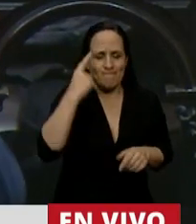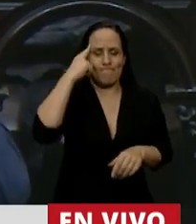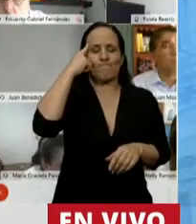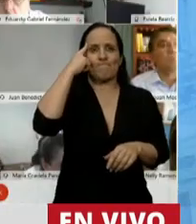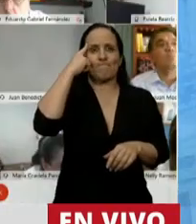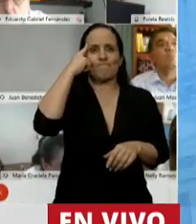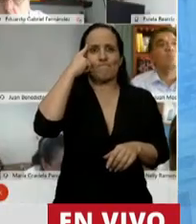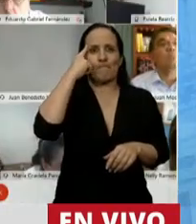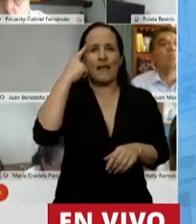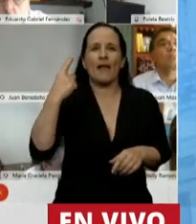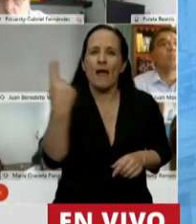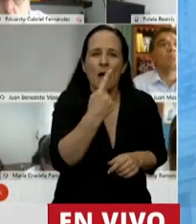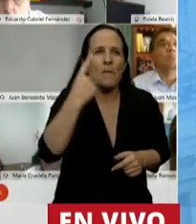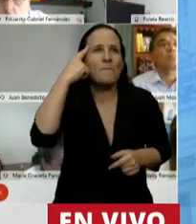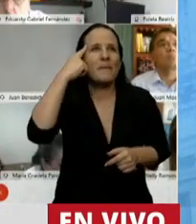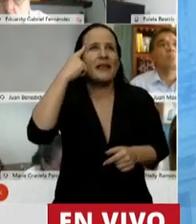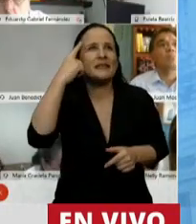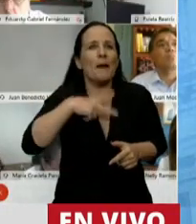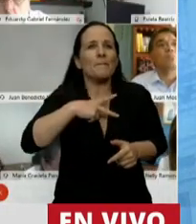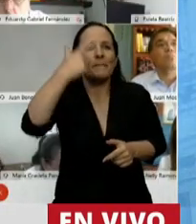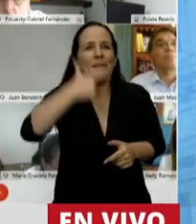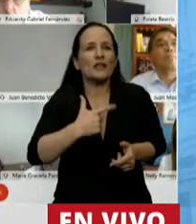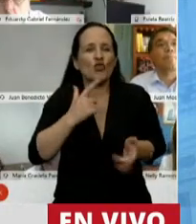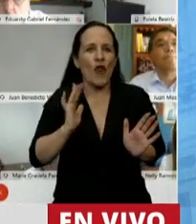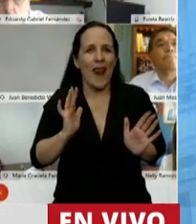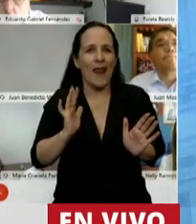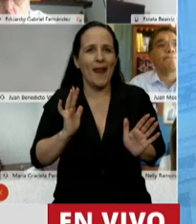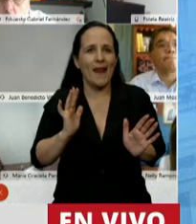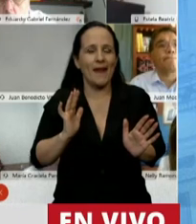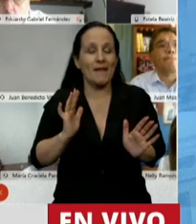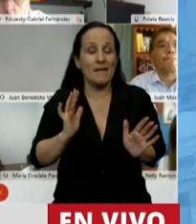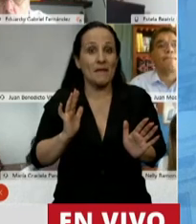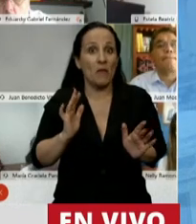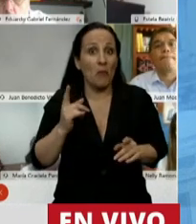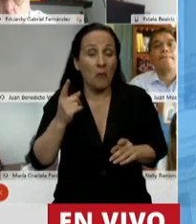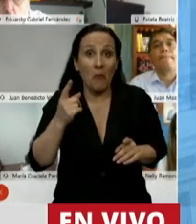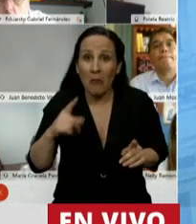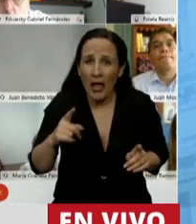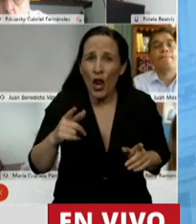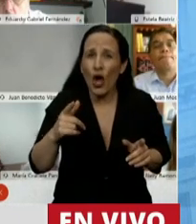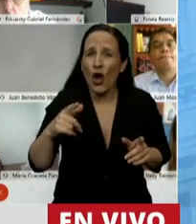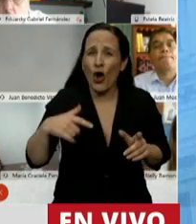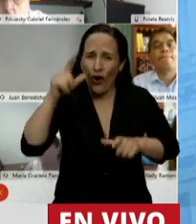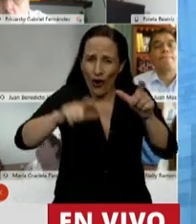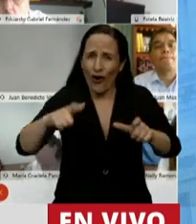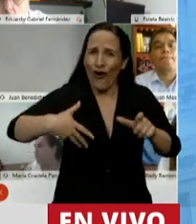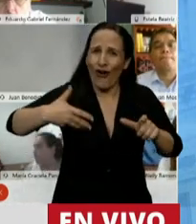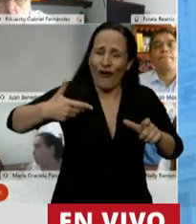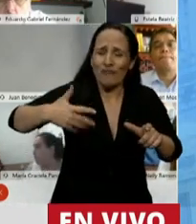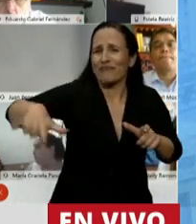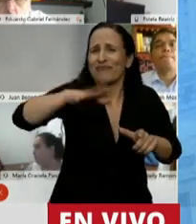que ver con aquello que pensamos desde lo personal. Mientras que lo que piensa toda la comunidad a